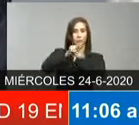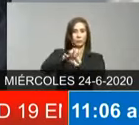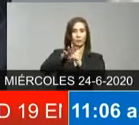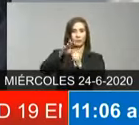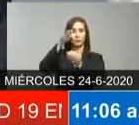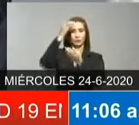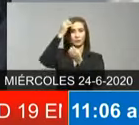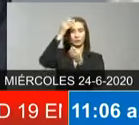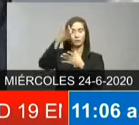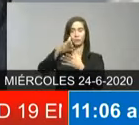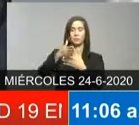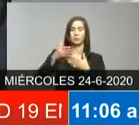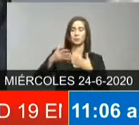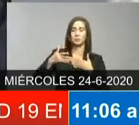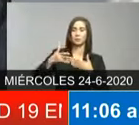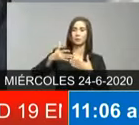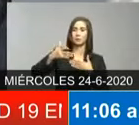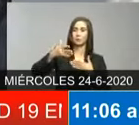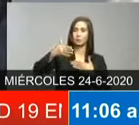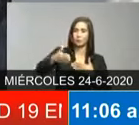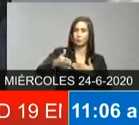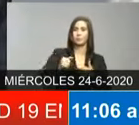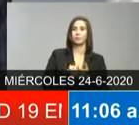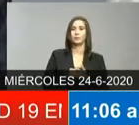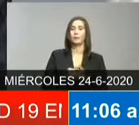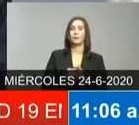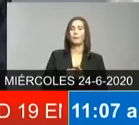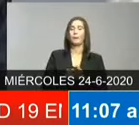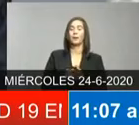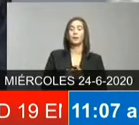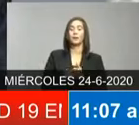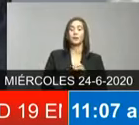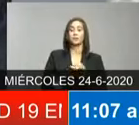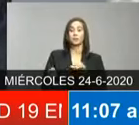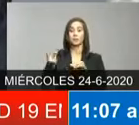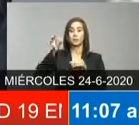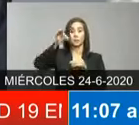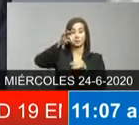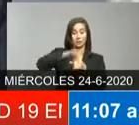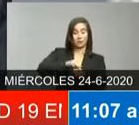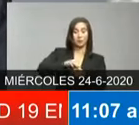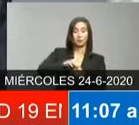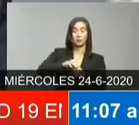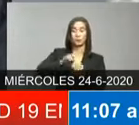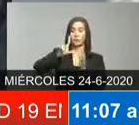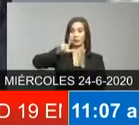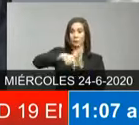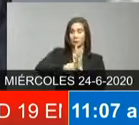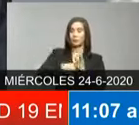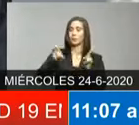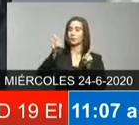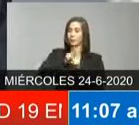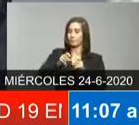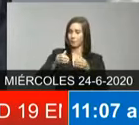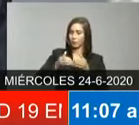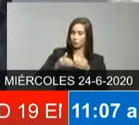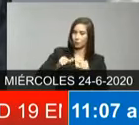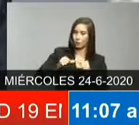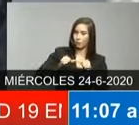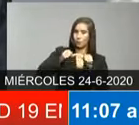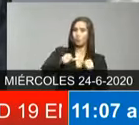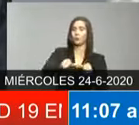después hasta después de las elecciones porque las elecciones no son una